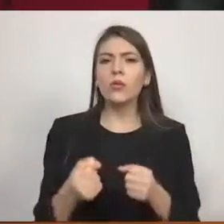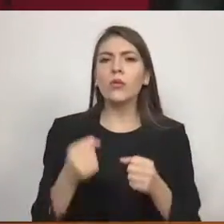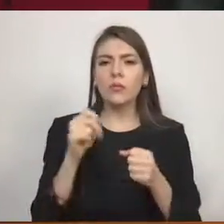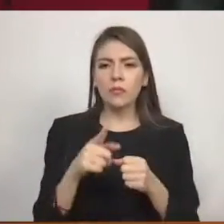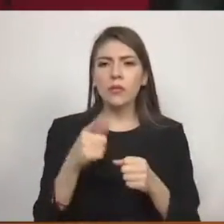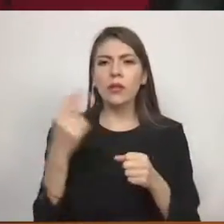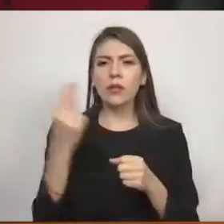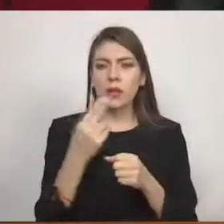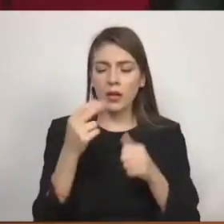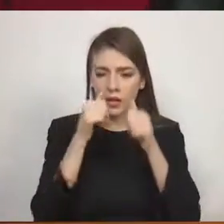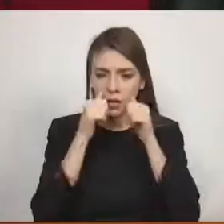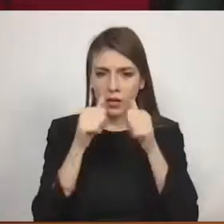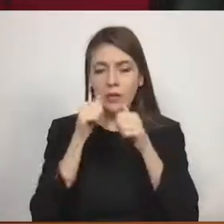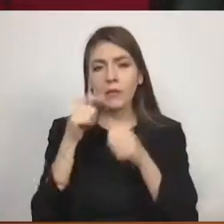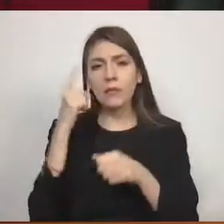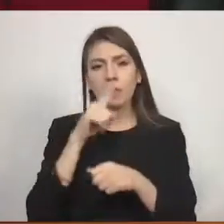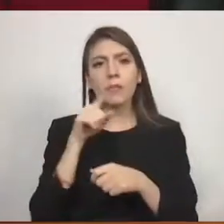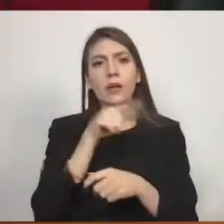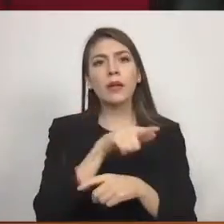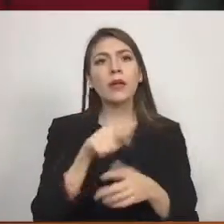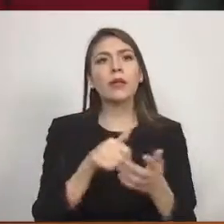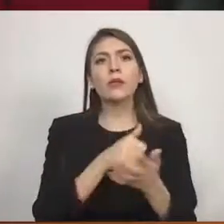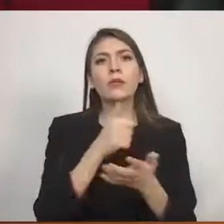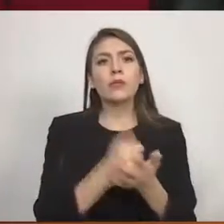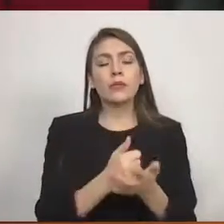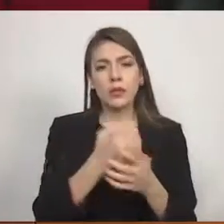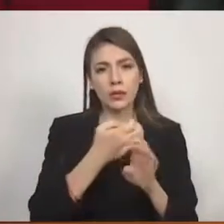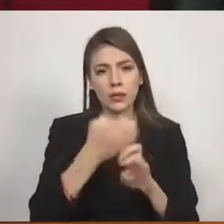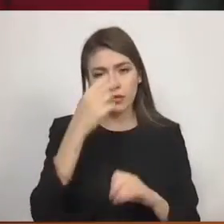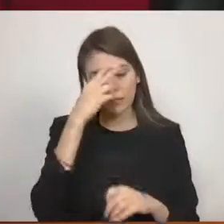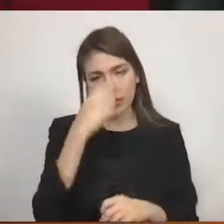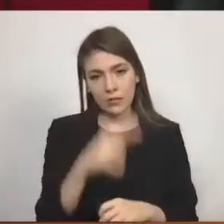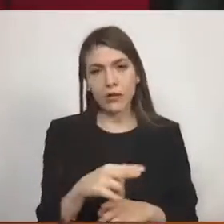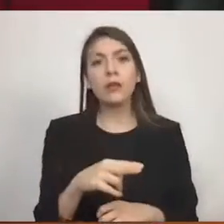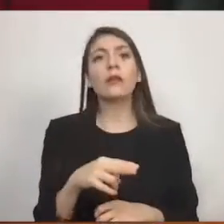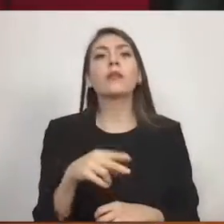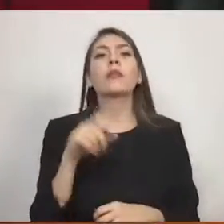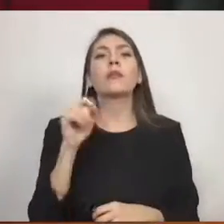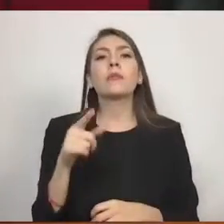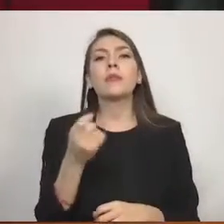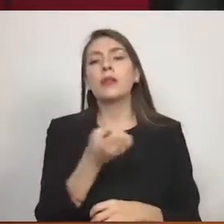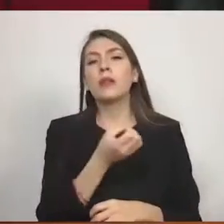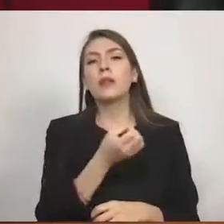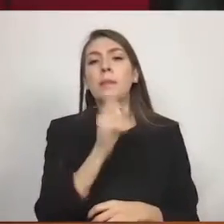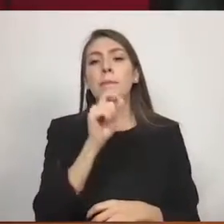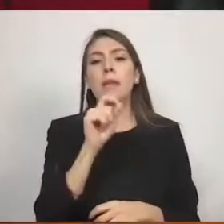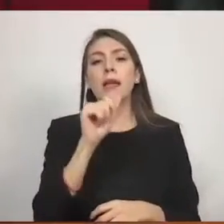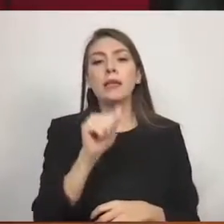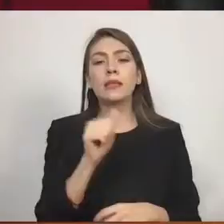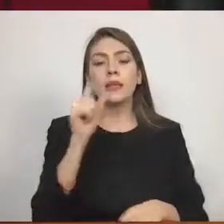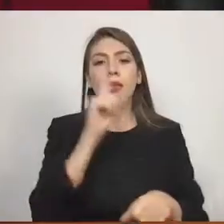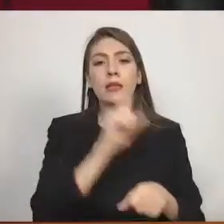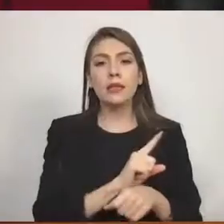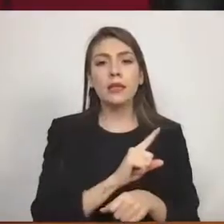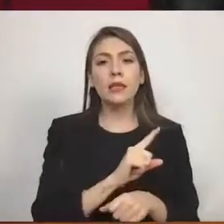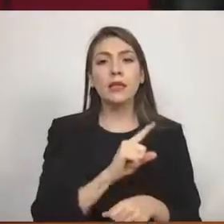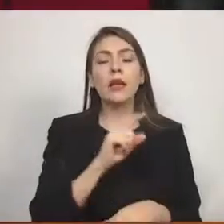la ciudad de Toluca de Lerdo, Estado de México, a los 26 días del mes del año 2021.